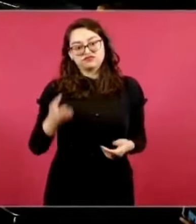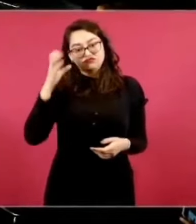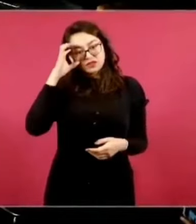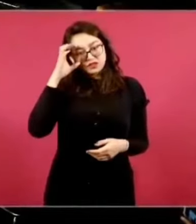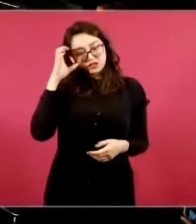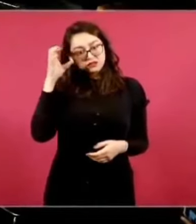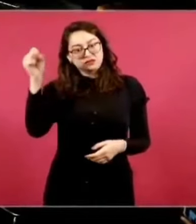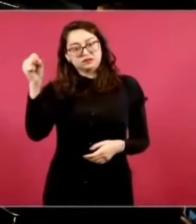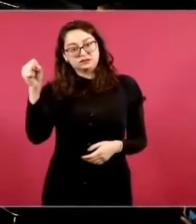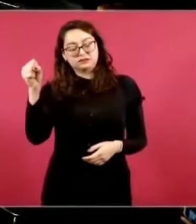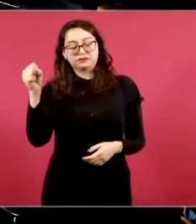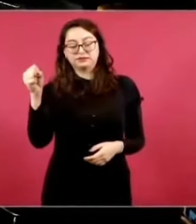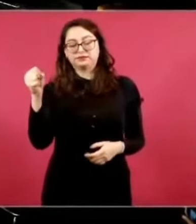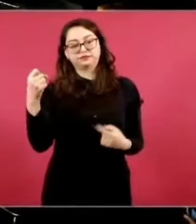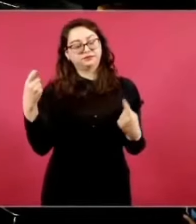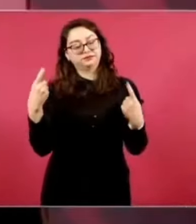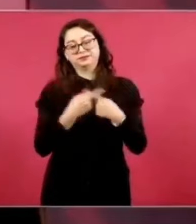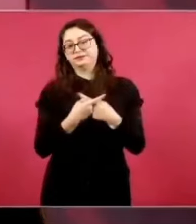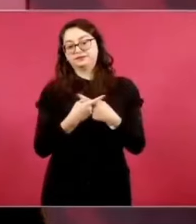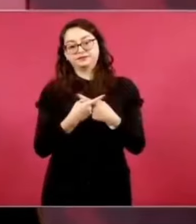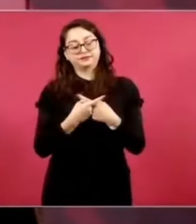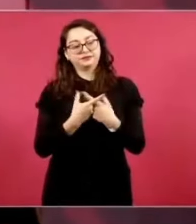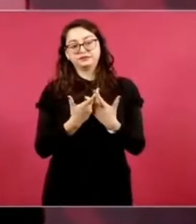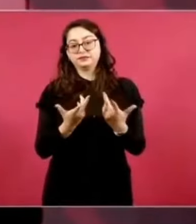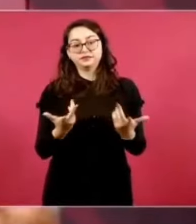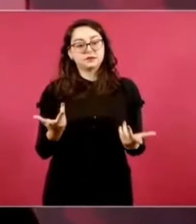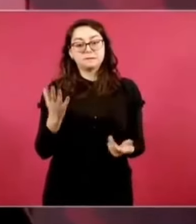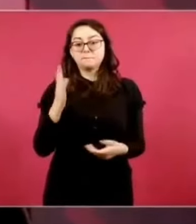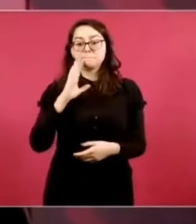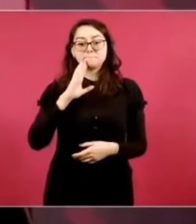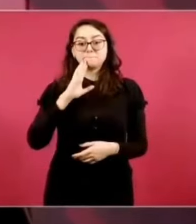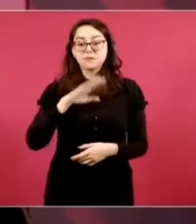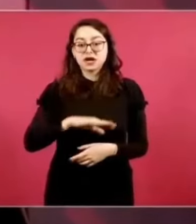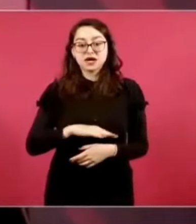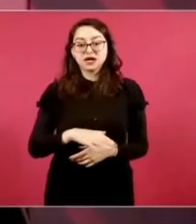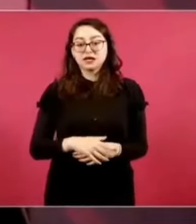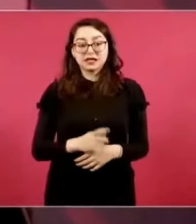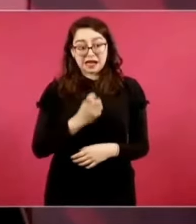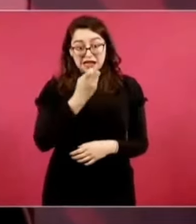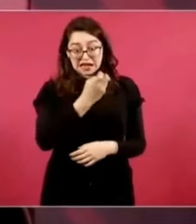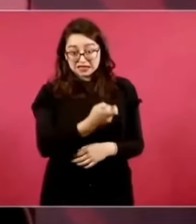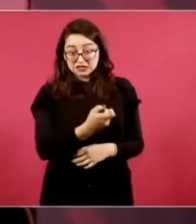también equivocada de lo que es la libertad.